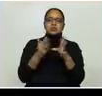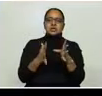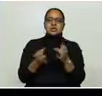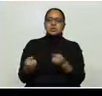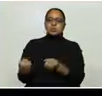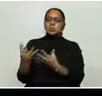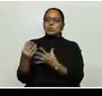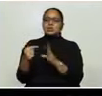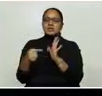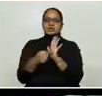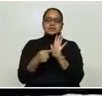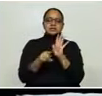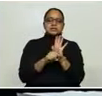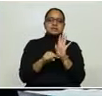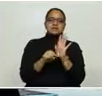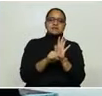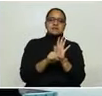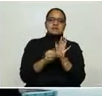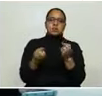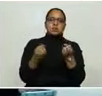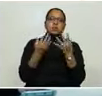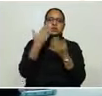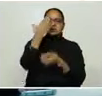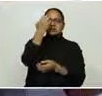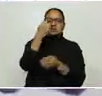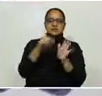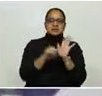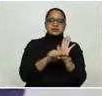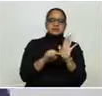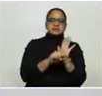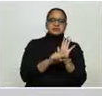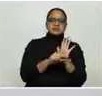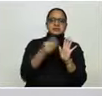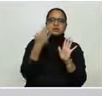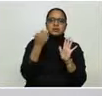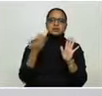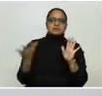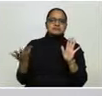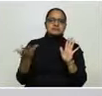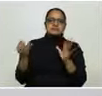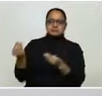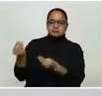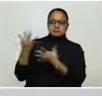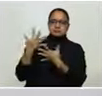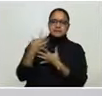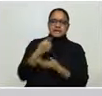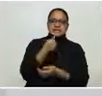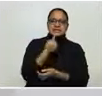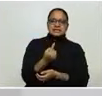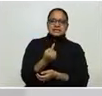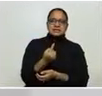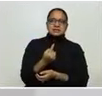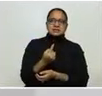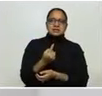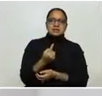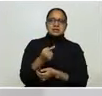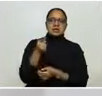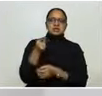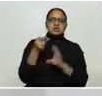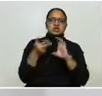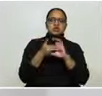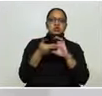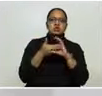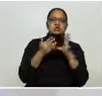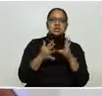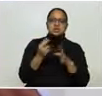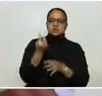¿Cuántas están negativas? ¿Por qué están negativas? Hay detalles epidemiológicos que hay que profundizar con esto de Choluteca, porque tiene